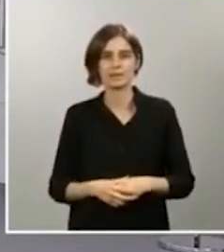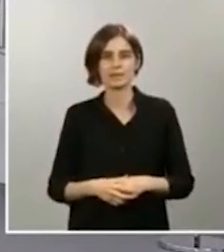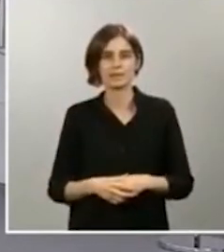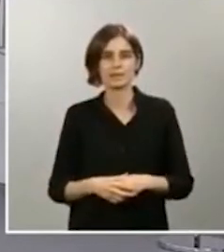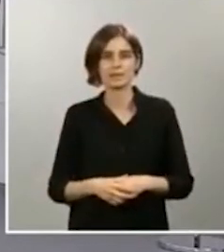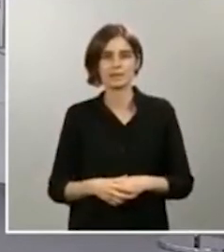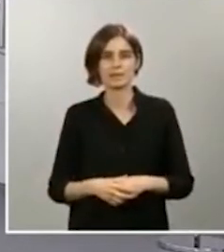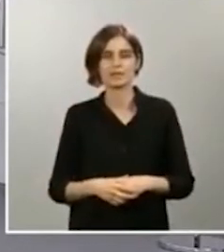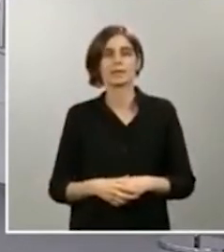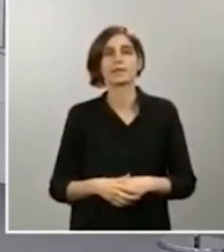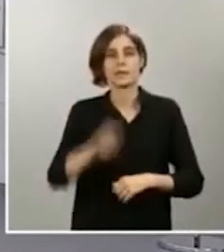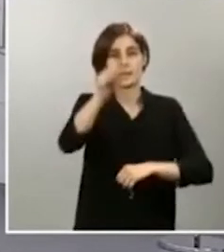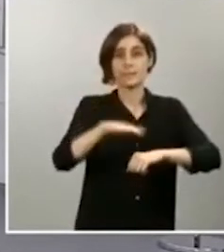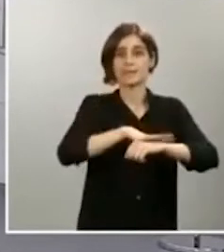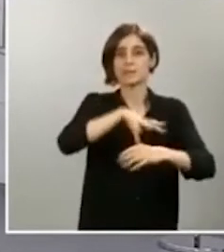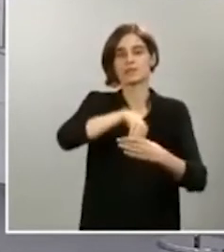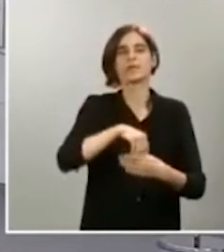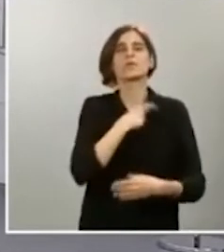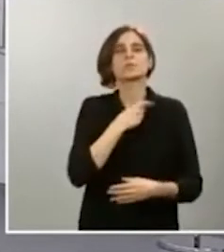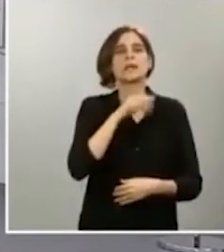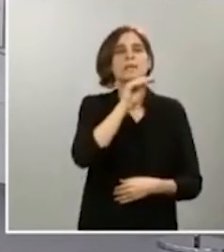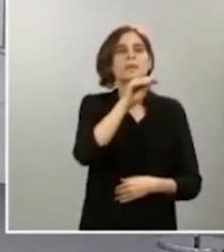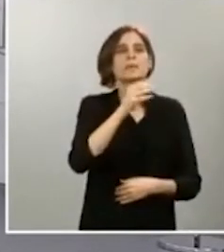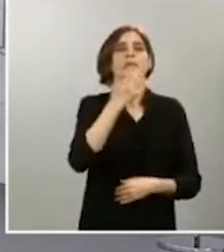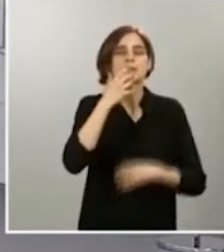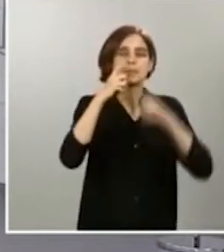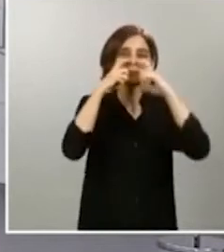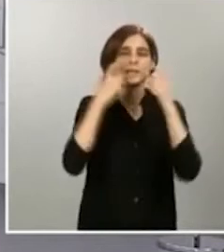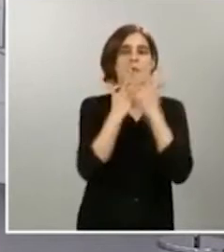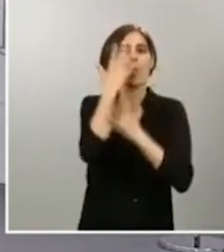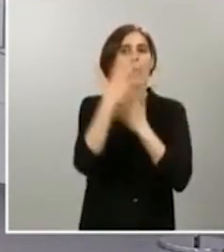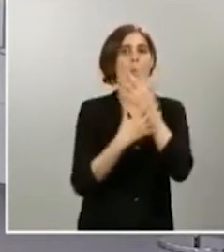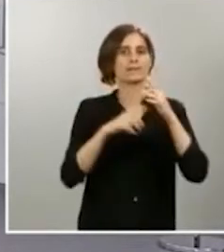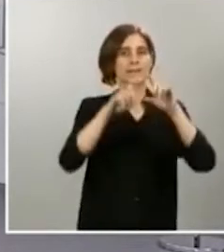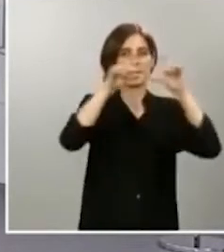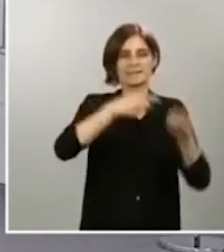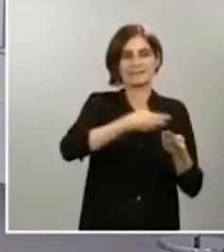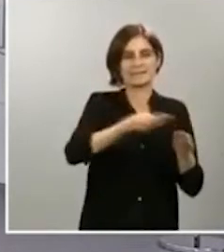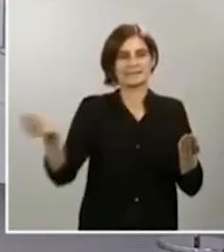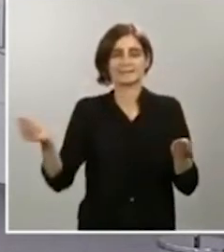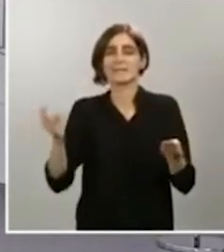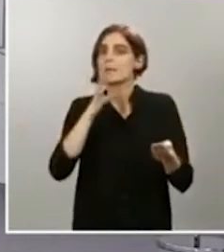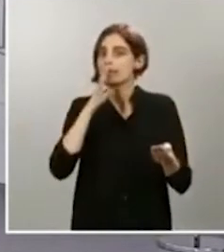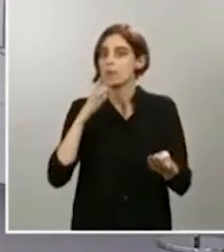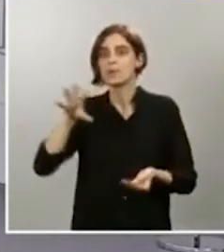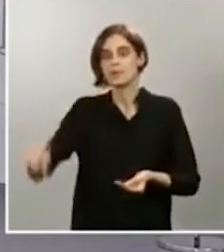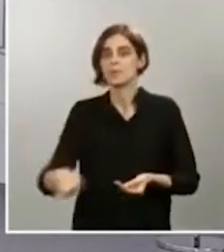preguntarle si se van a repartir mascarillas y guantes a las empresas, dadas las dificultades que hay para conseguirlos. Muchas gracias.